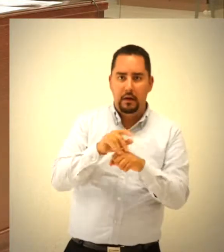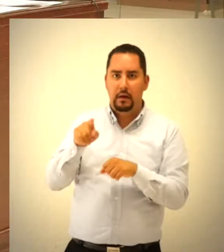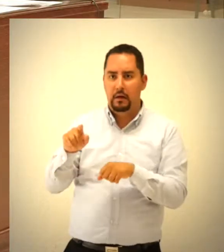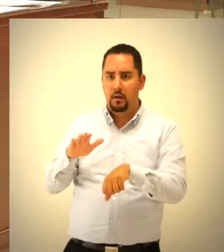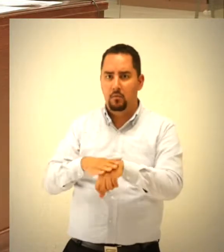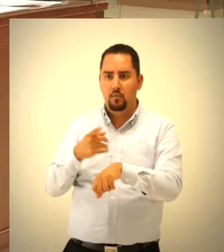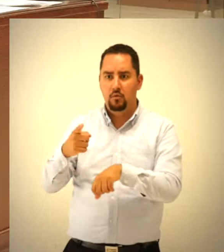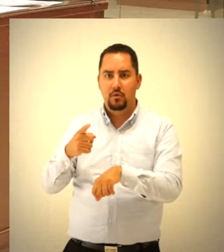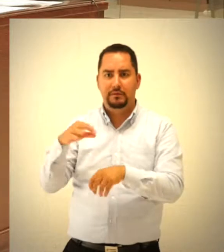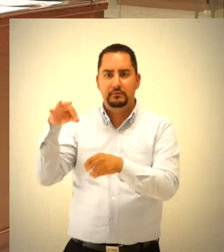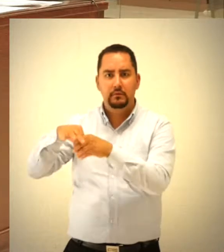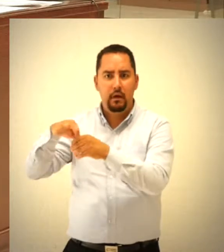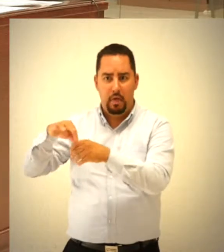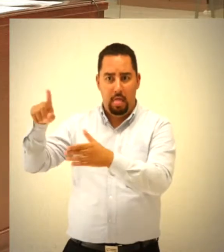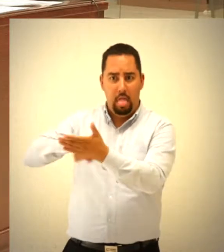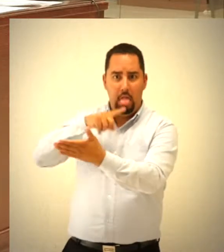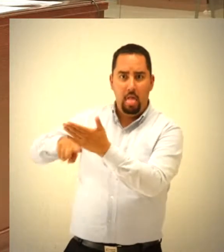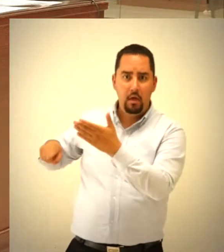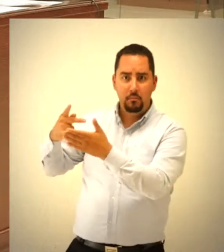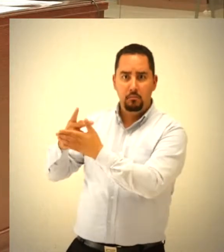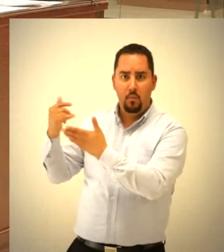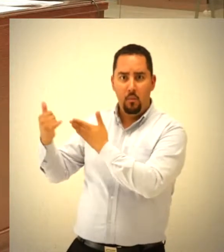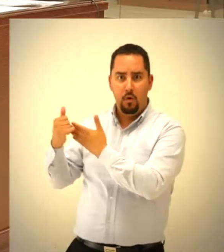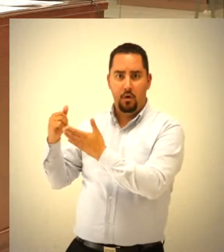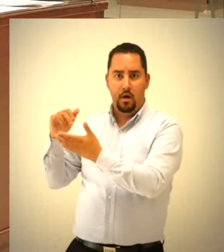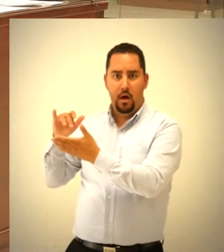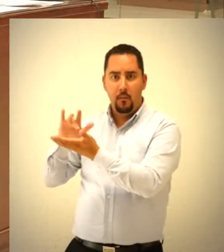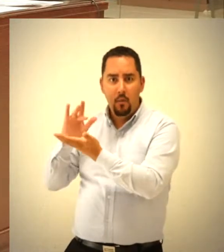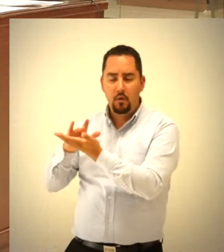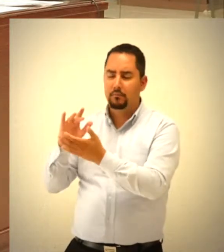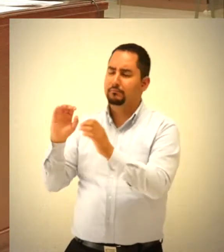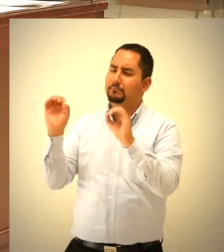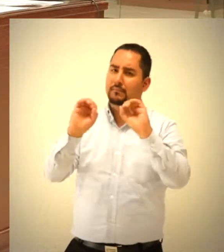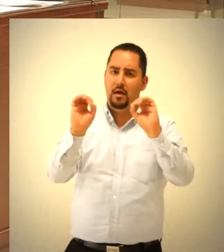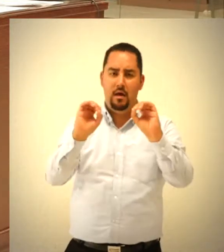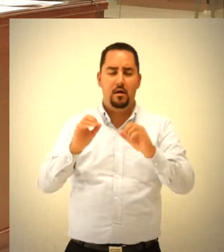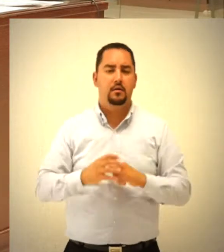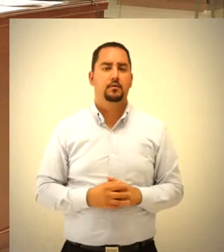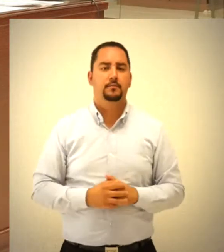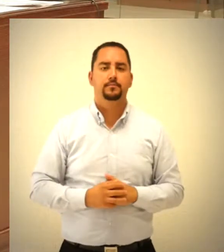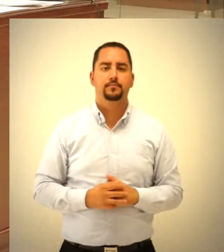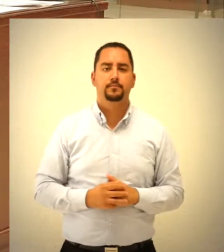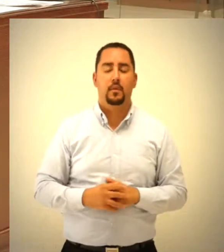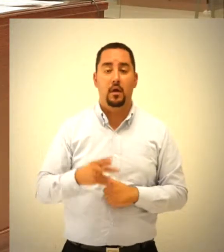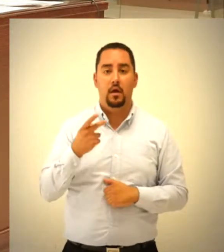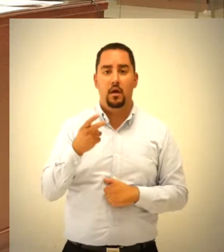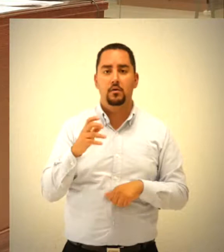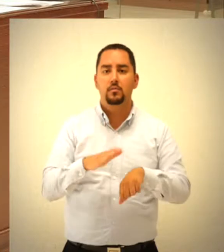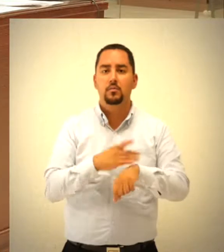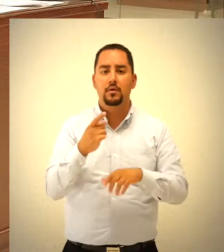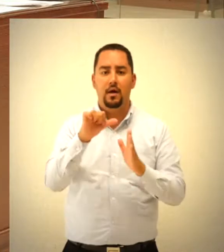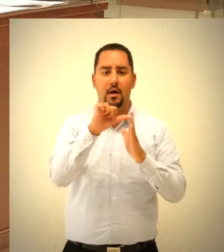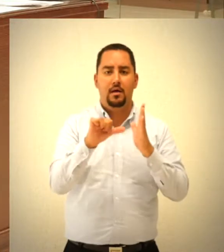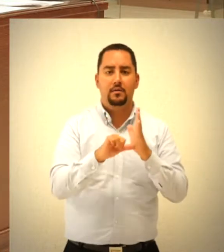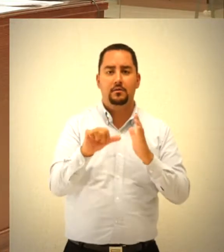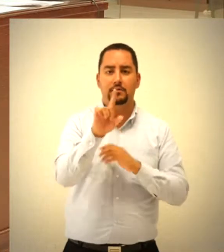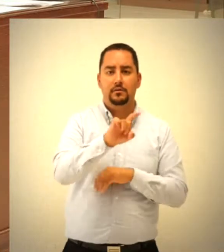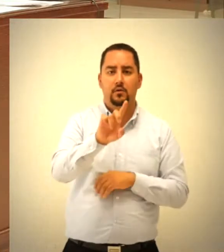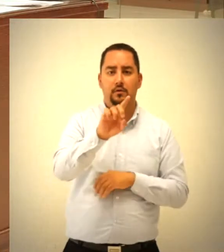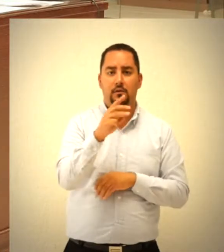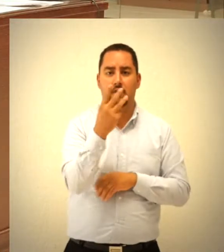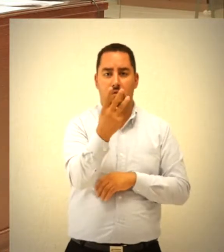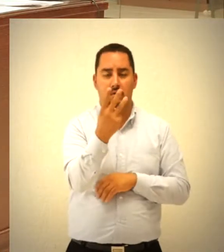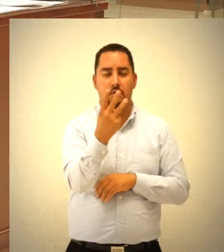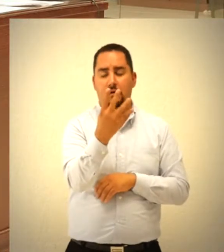desarrollo de un proceso electoral federal o local, aún durante la etapa de campaña. Ello porque el artículo 134,